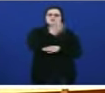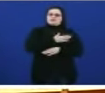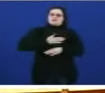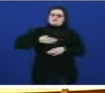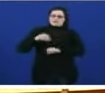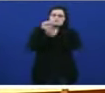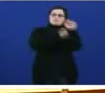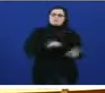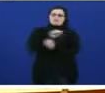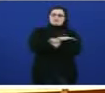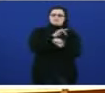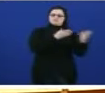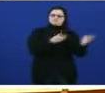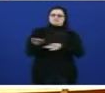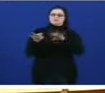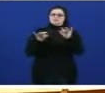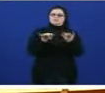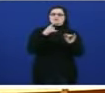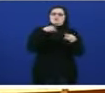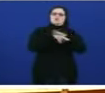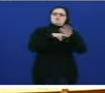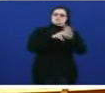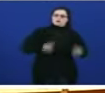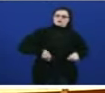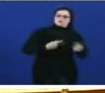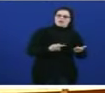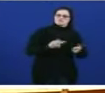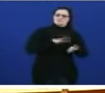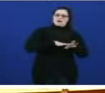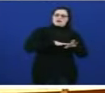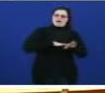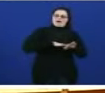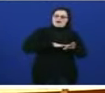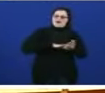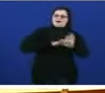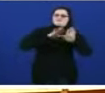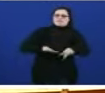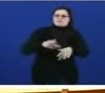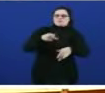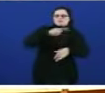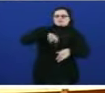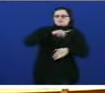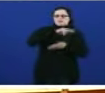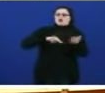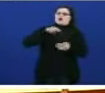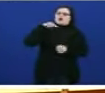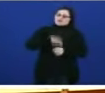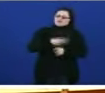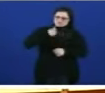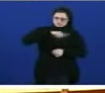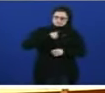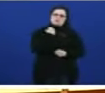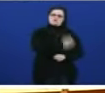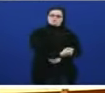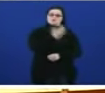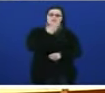verdade proteger e ordenar o noso territorio e os nosos recursos naturais en beneficio do país aí encontrará o bloque nacionalista galego se de